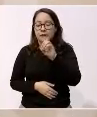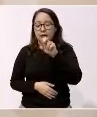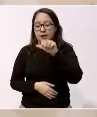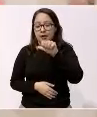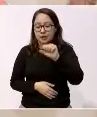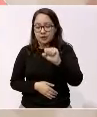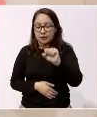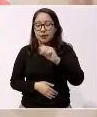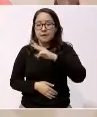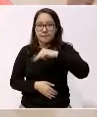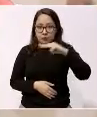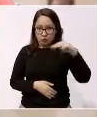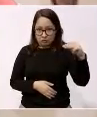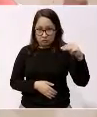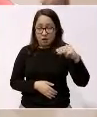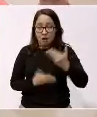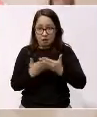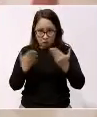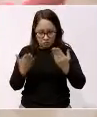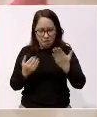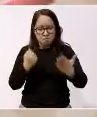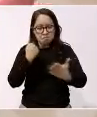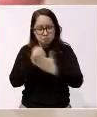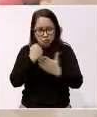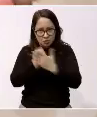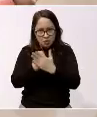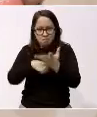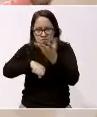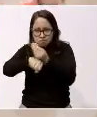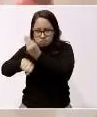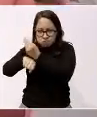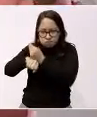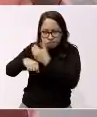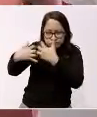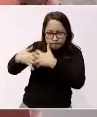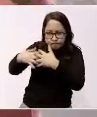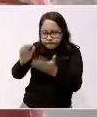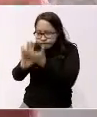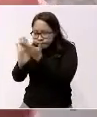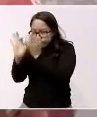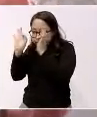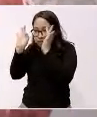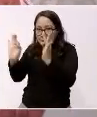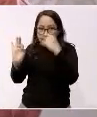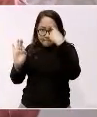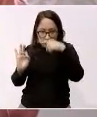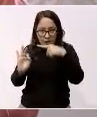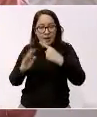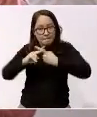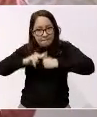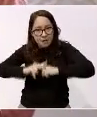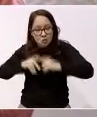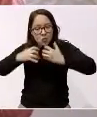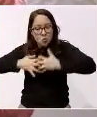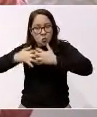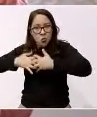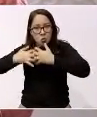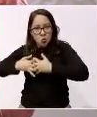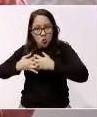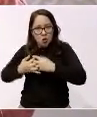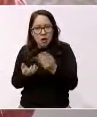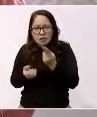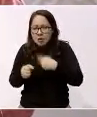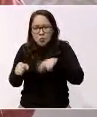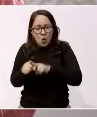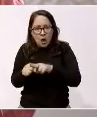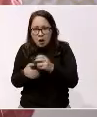rehabilitar esas plantas lo más pronto posible para producir el fertilizante y entregar de